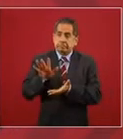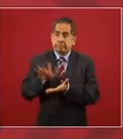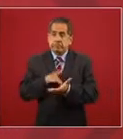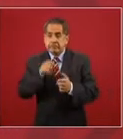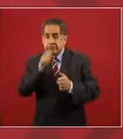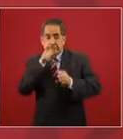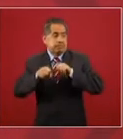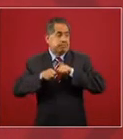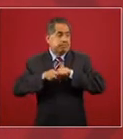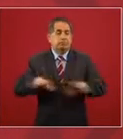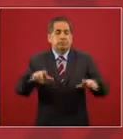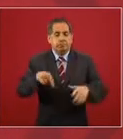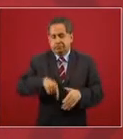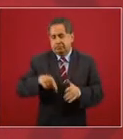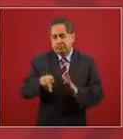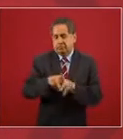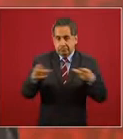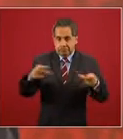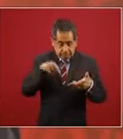en los periódicos